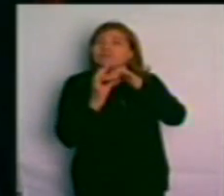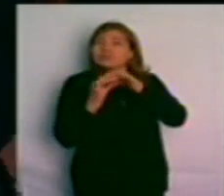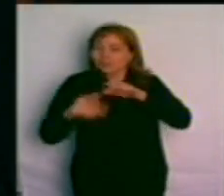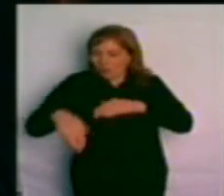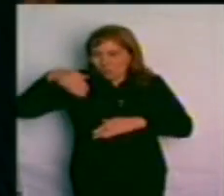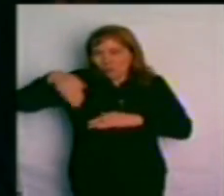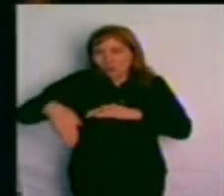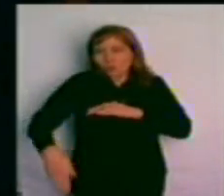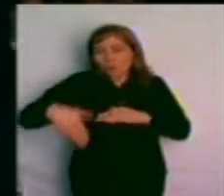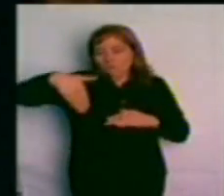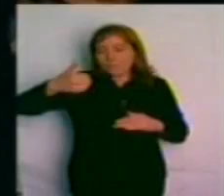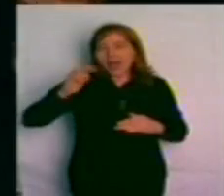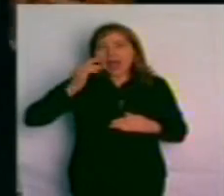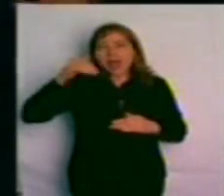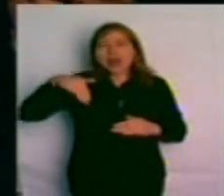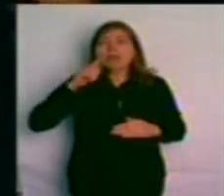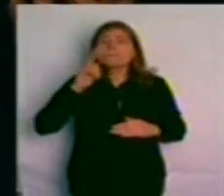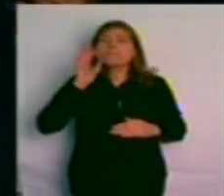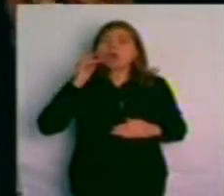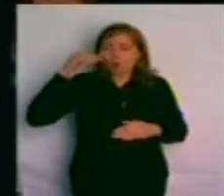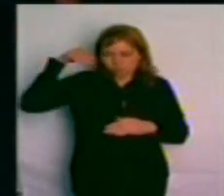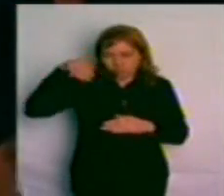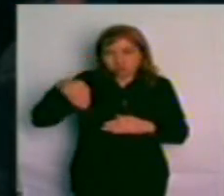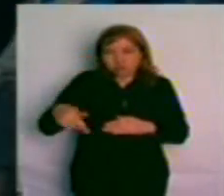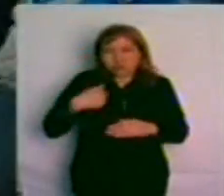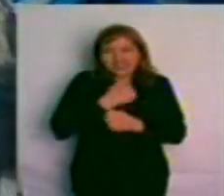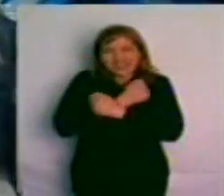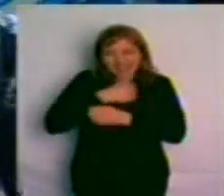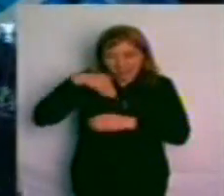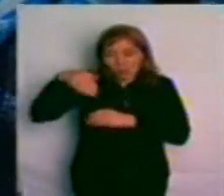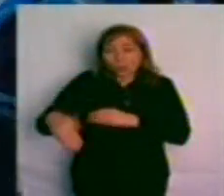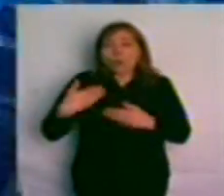esa otra parte entrañable de nuestro territorio.